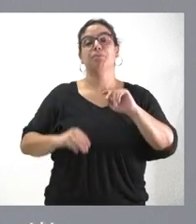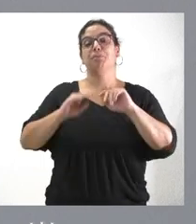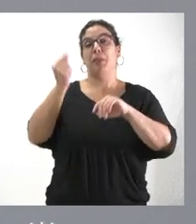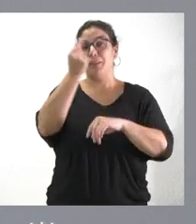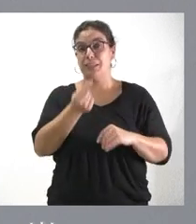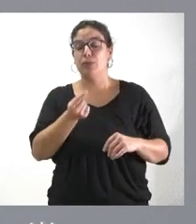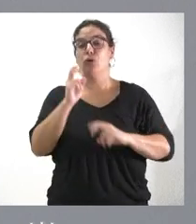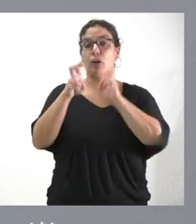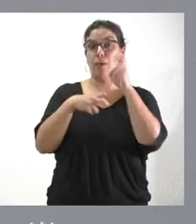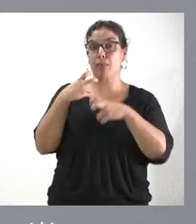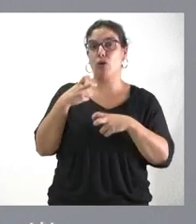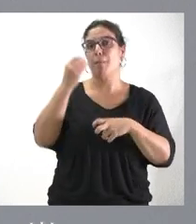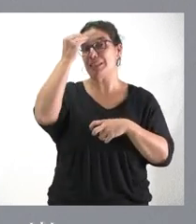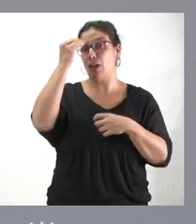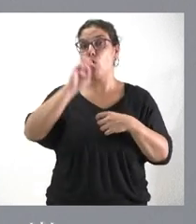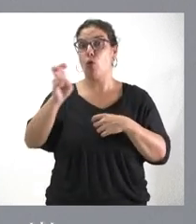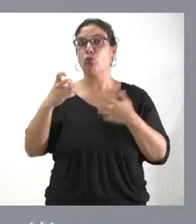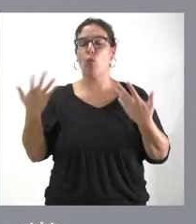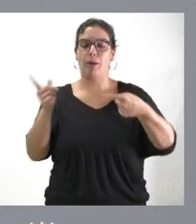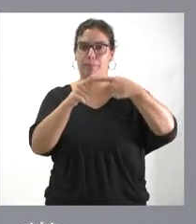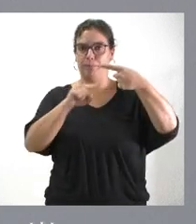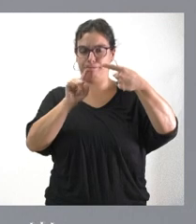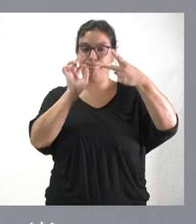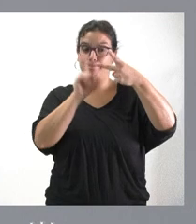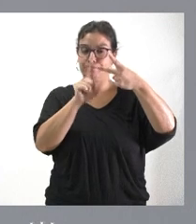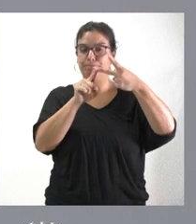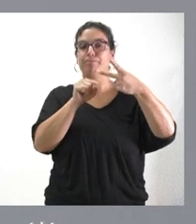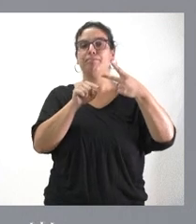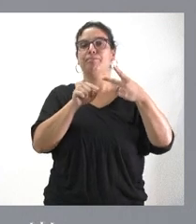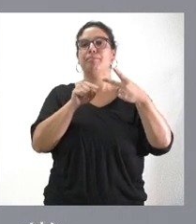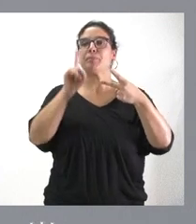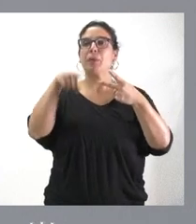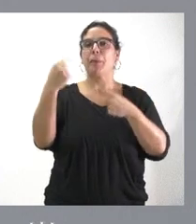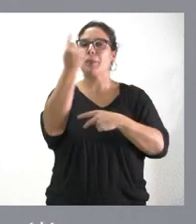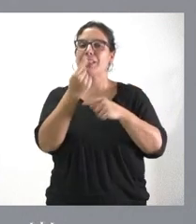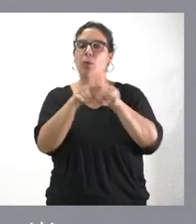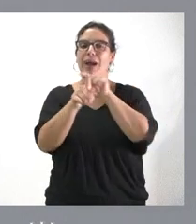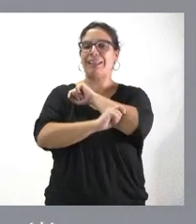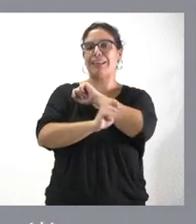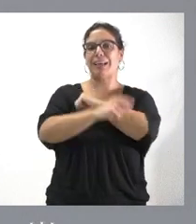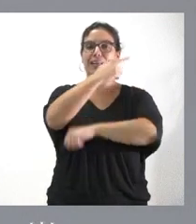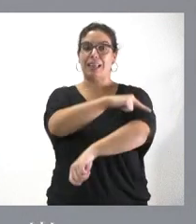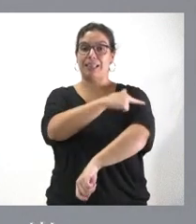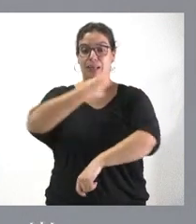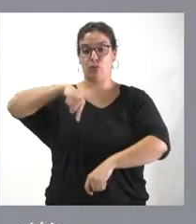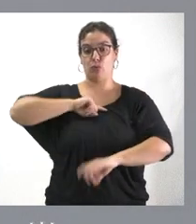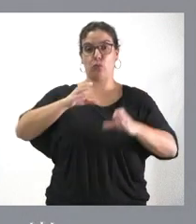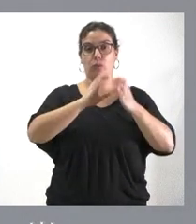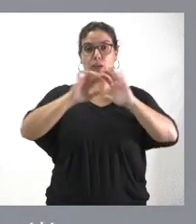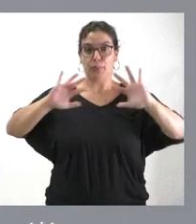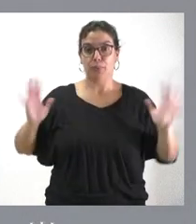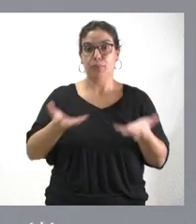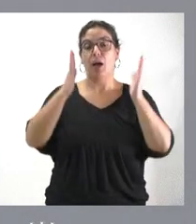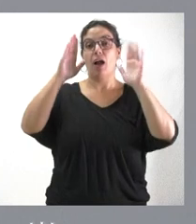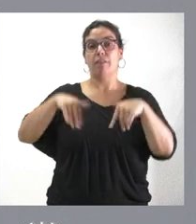importante es que se han desarrollado diversas estrategias sanitarias impulsadas por la Junta de Castilla y León, que han dado lugar